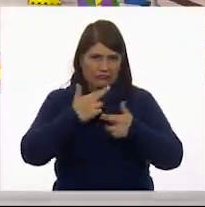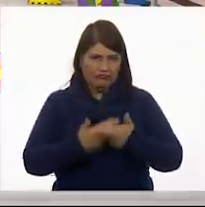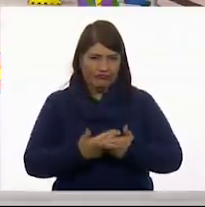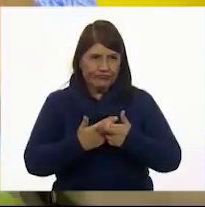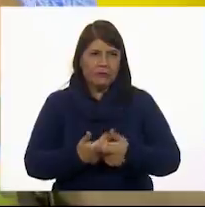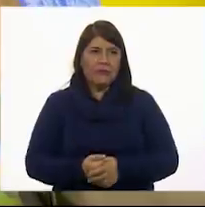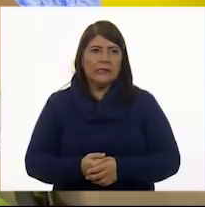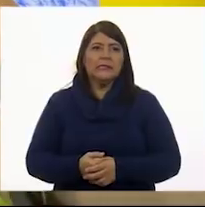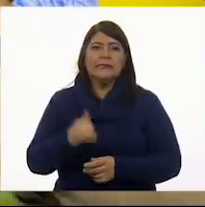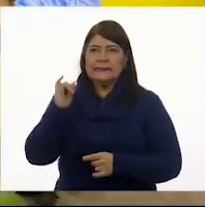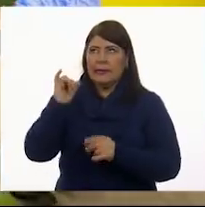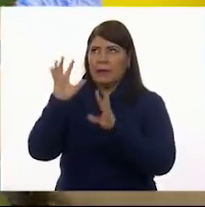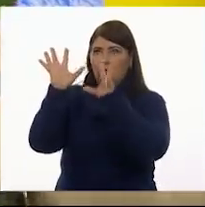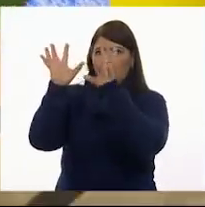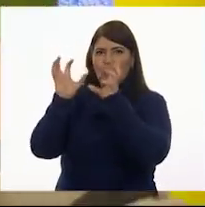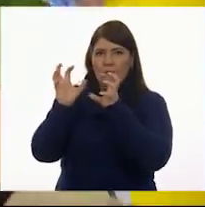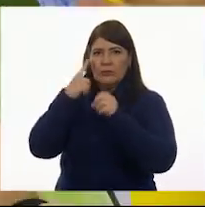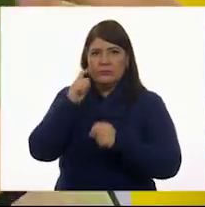Para que se adhiera.